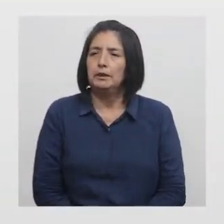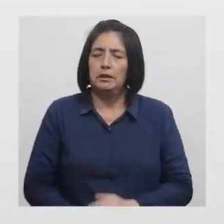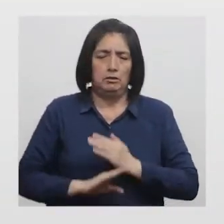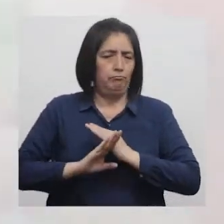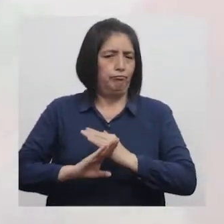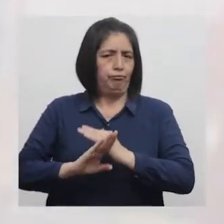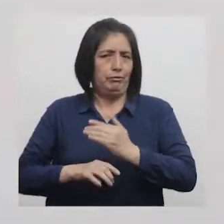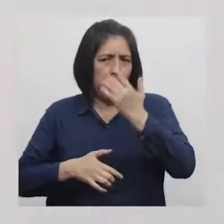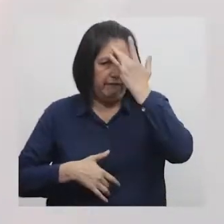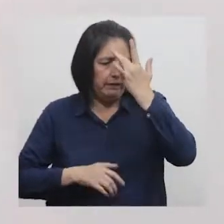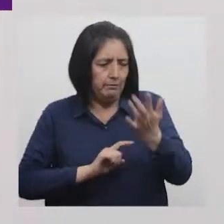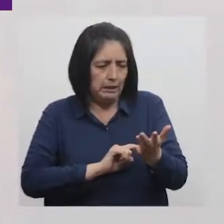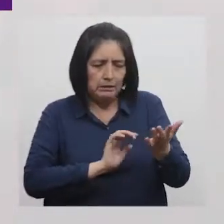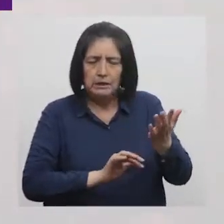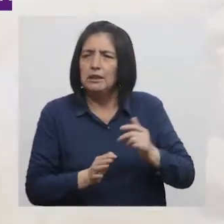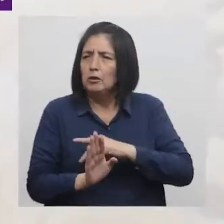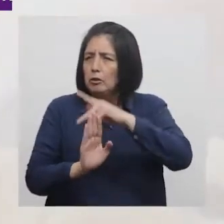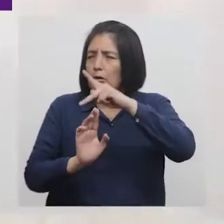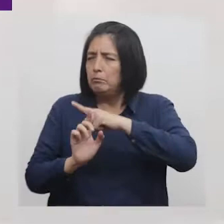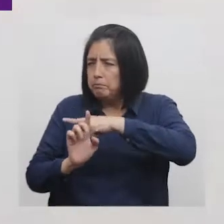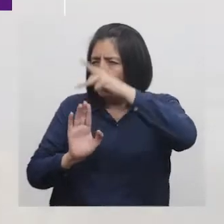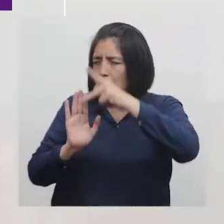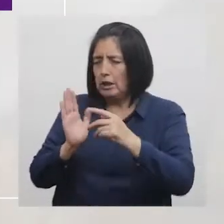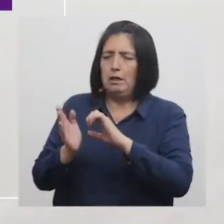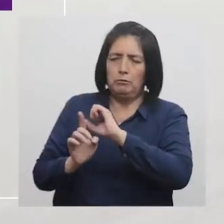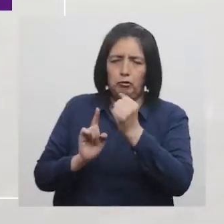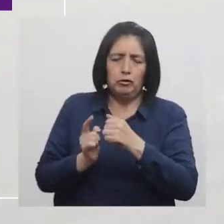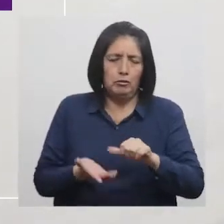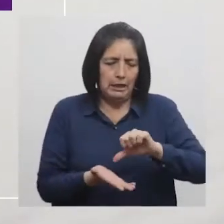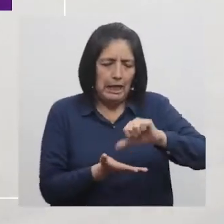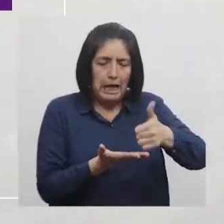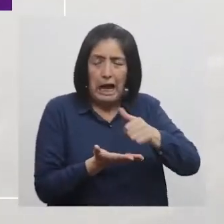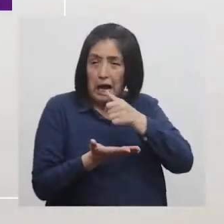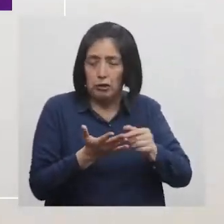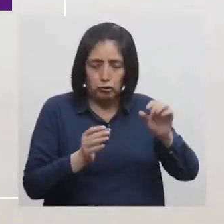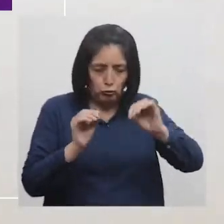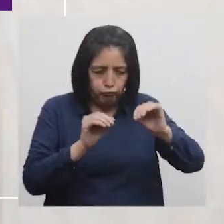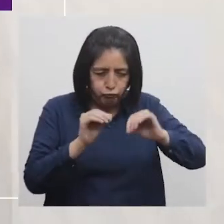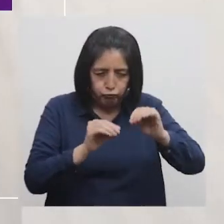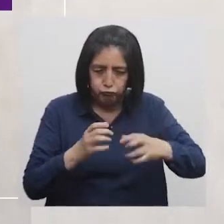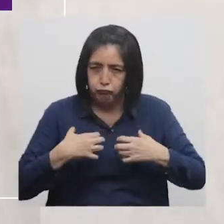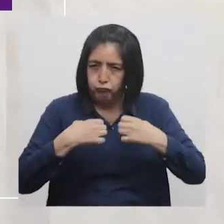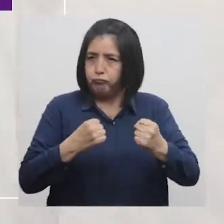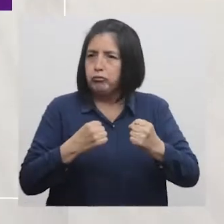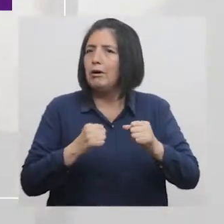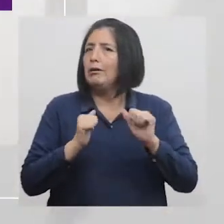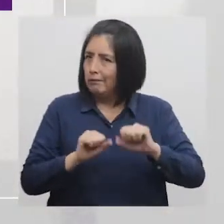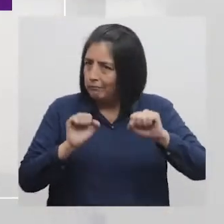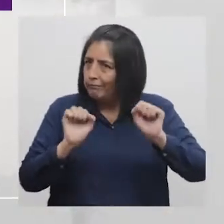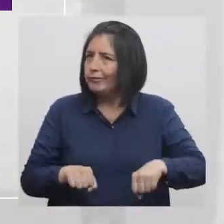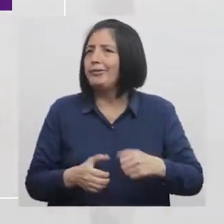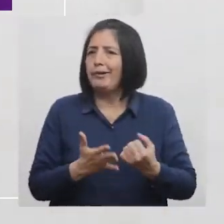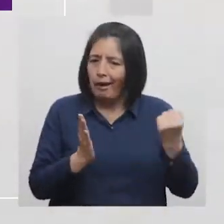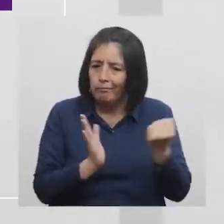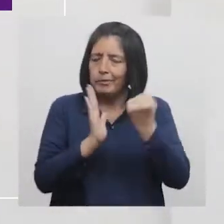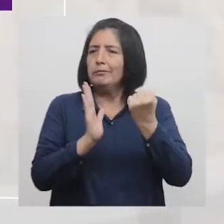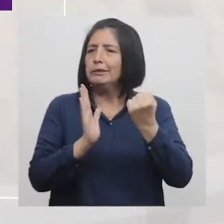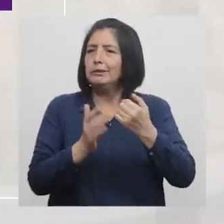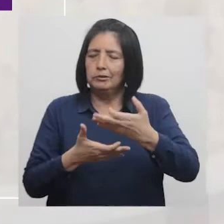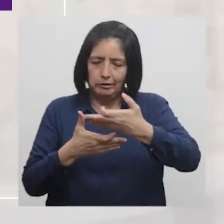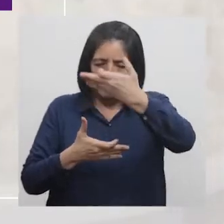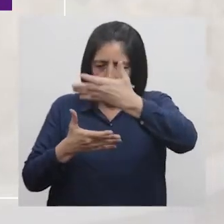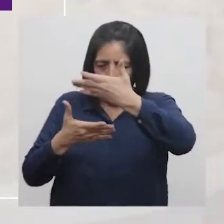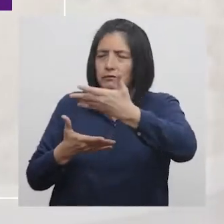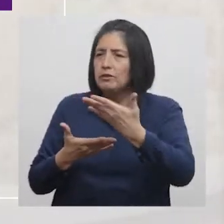Combatir la anemia en los programas sociales del gobierno Con el arroz fortificado con micronutrientes Ya es posible gracias a la aprobación de la